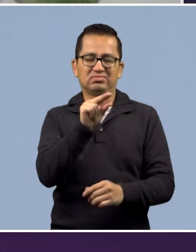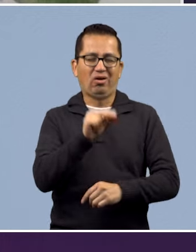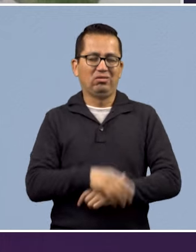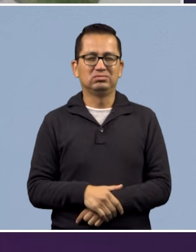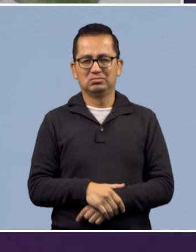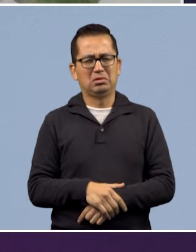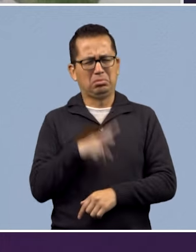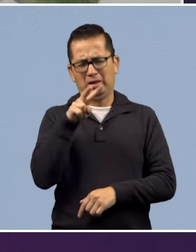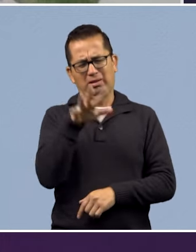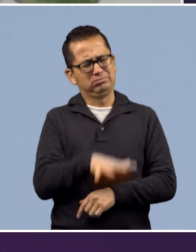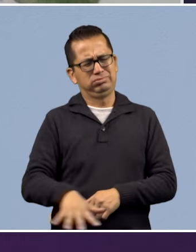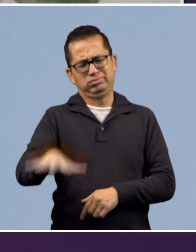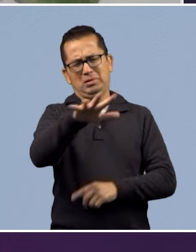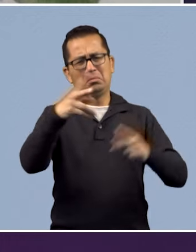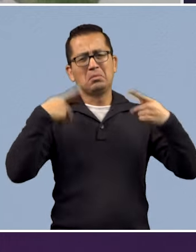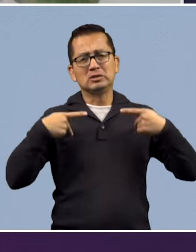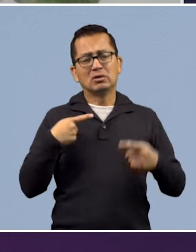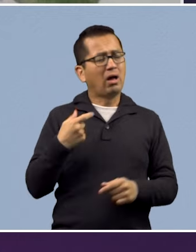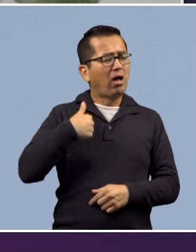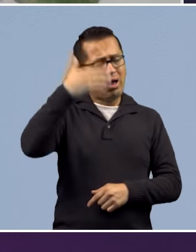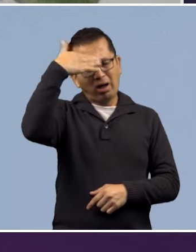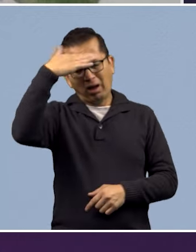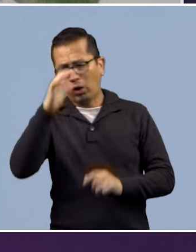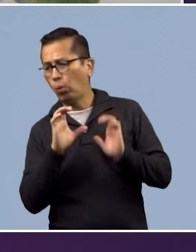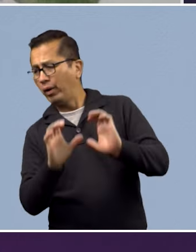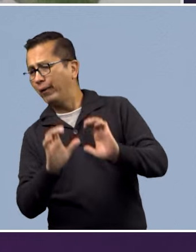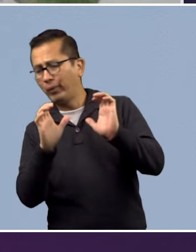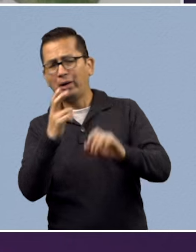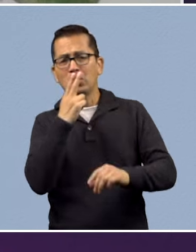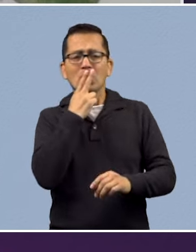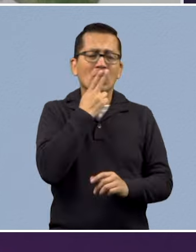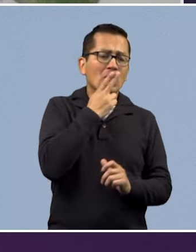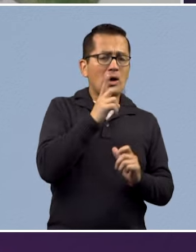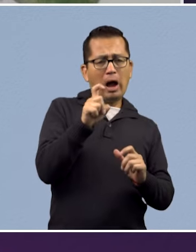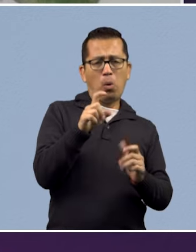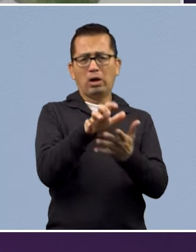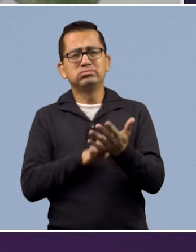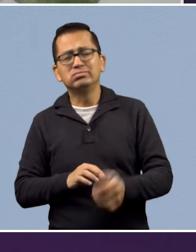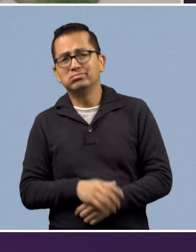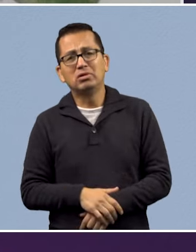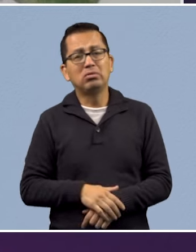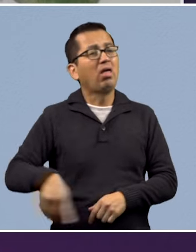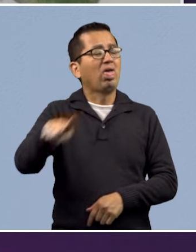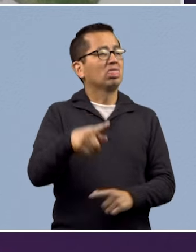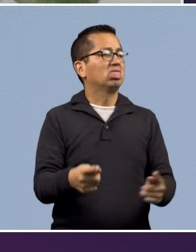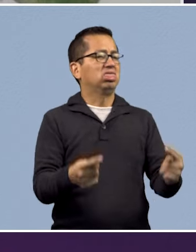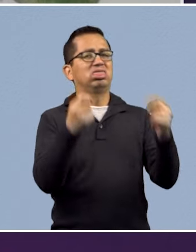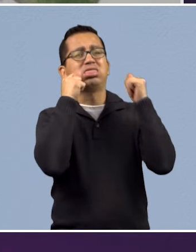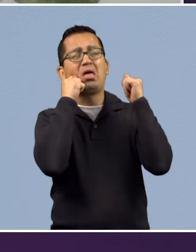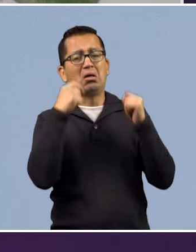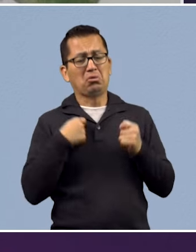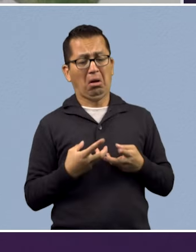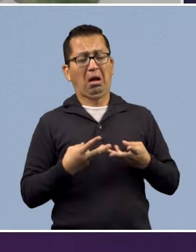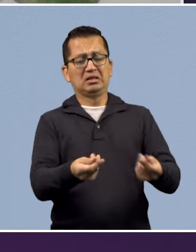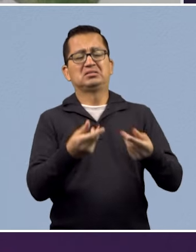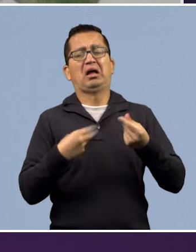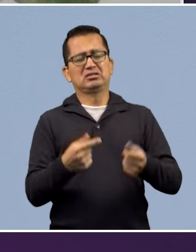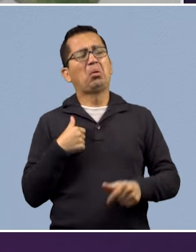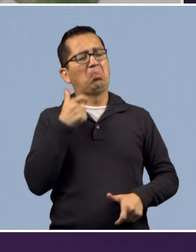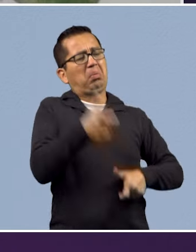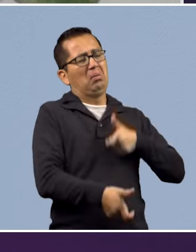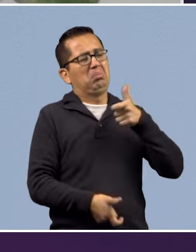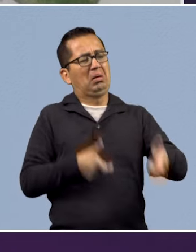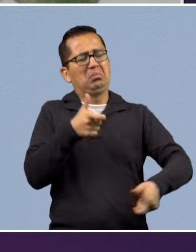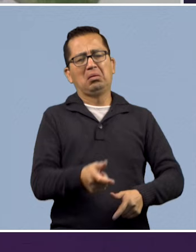he visto que no hay una cultura de cuidar el agua y prevalece la cultura de pues yo pago lo que consumo, lo pago y hago lo que yo